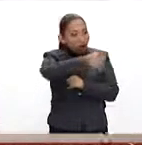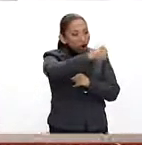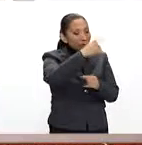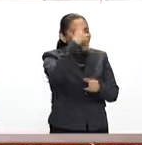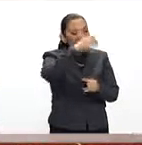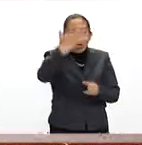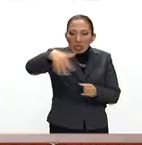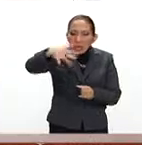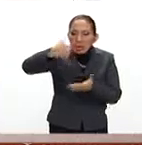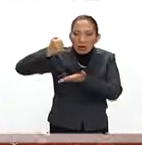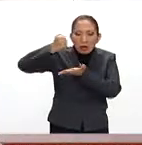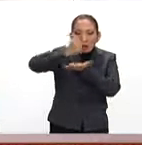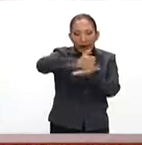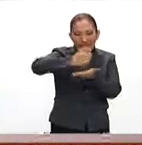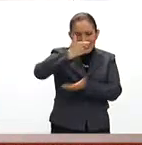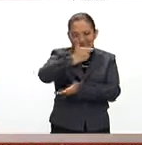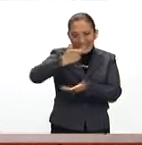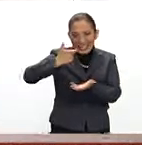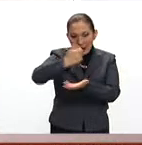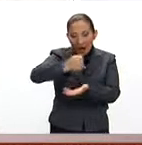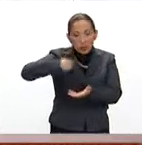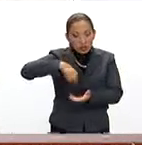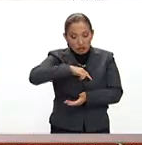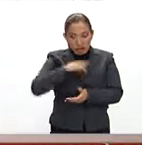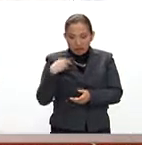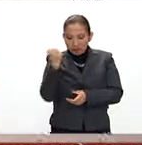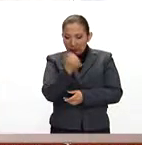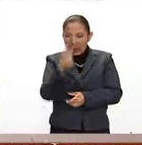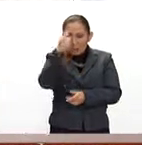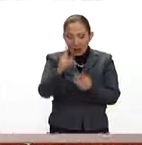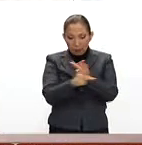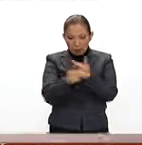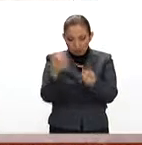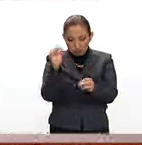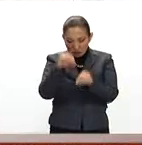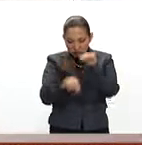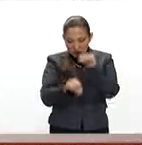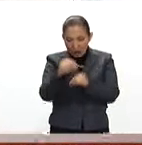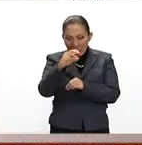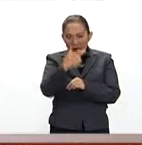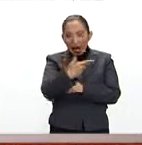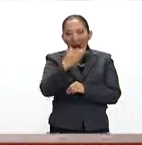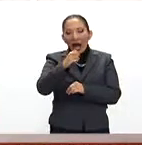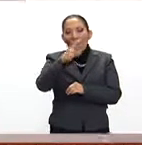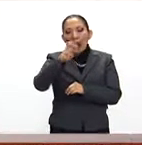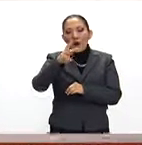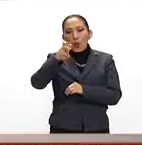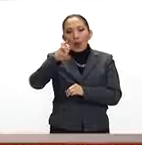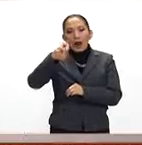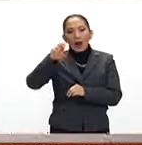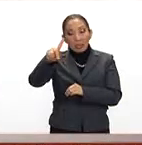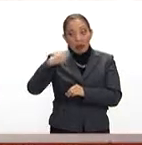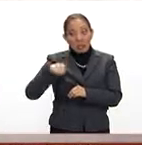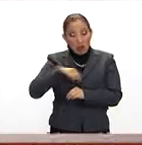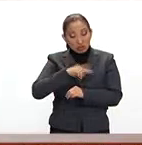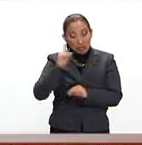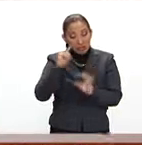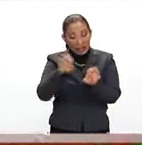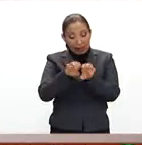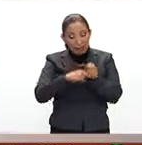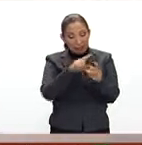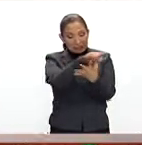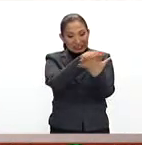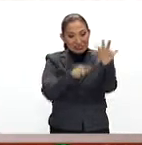también conoció a unos de ellos en la universidad y nos reunimos en un punto y